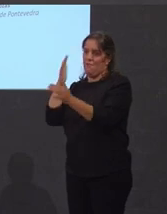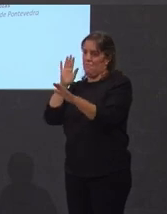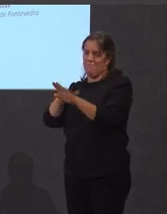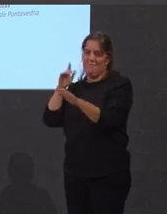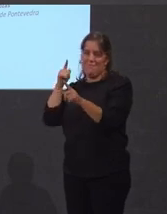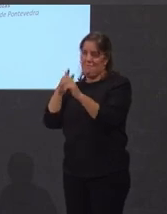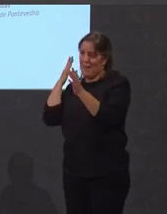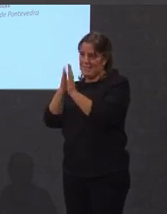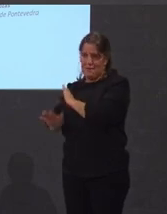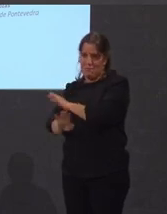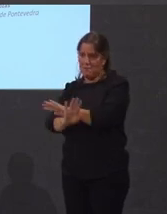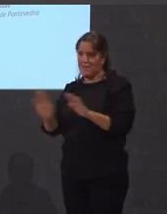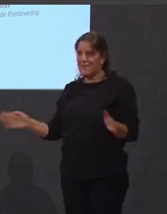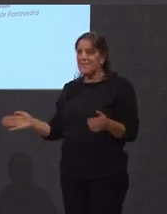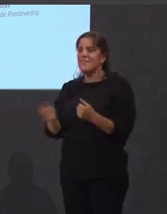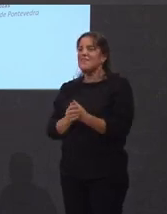días.